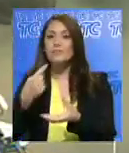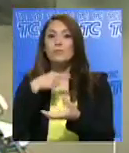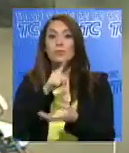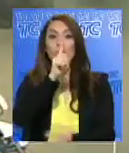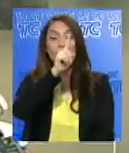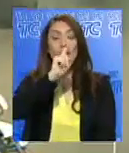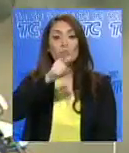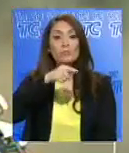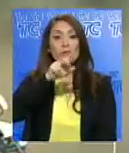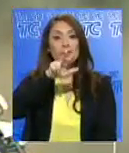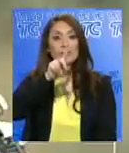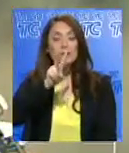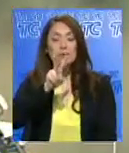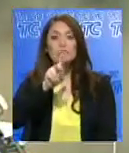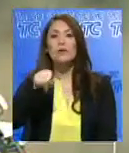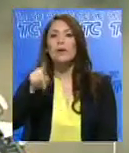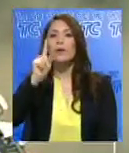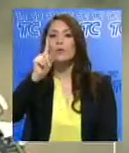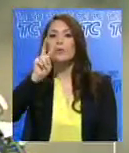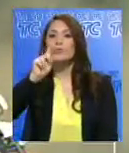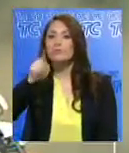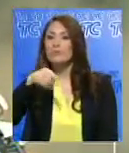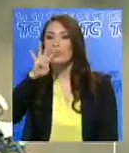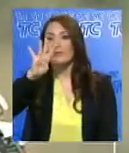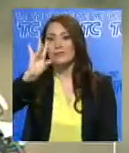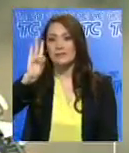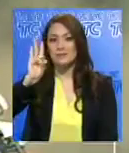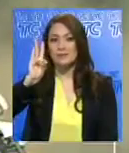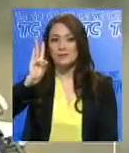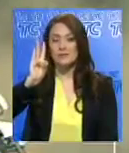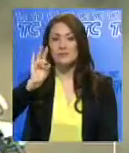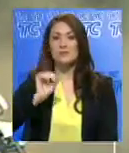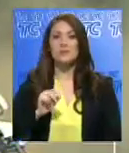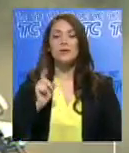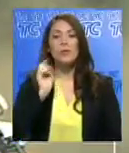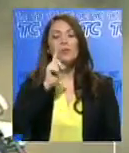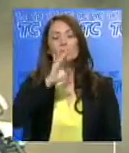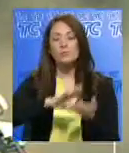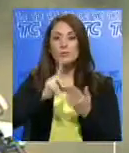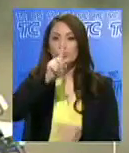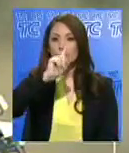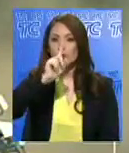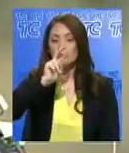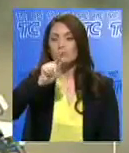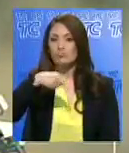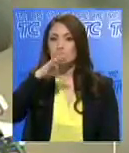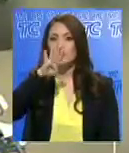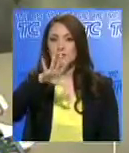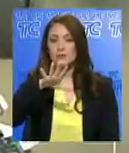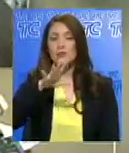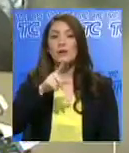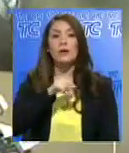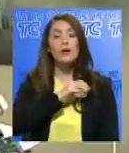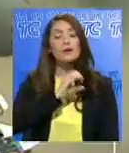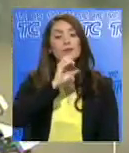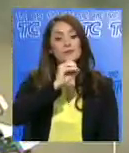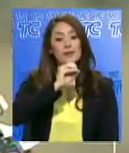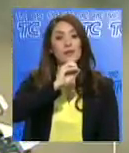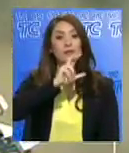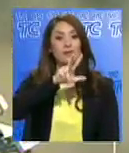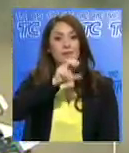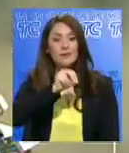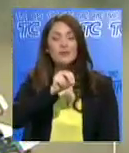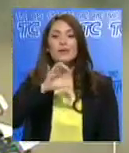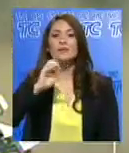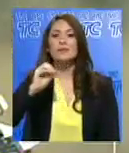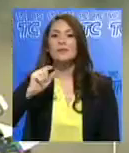,32 a 1,45. La arrancada pasa de 0,30 a 0